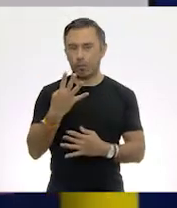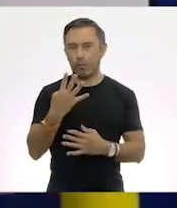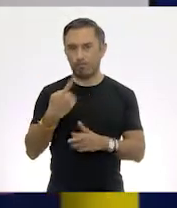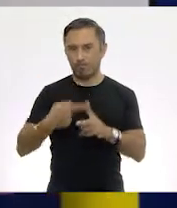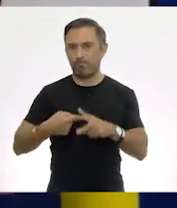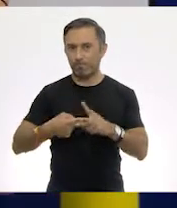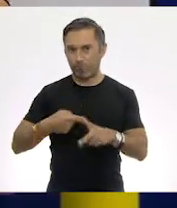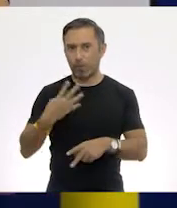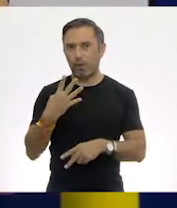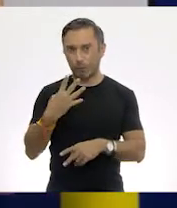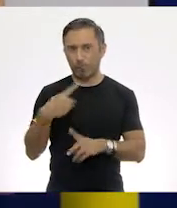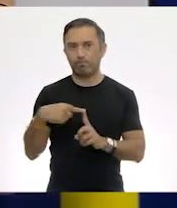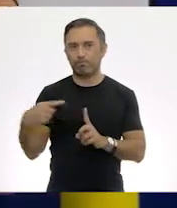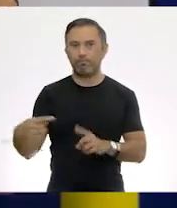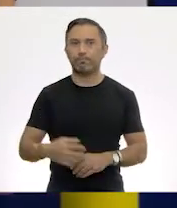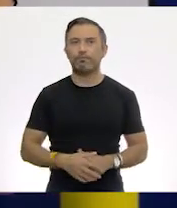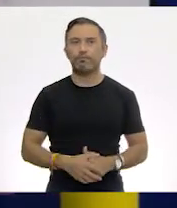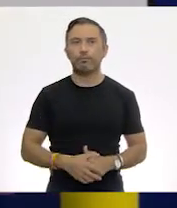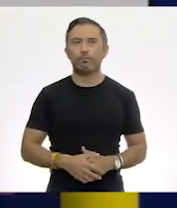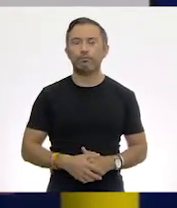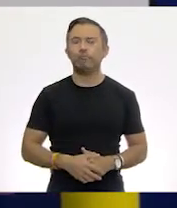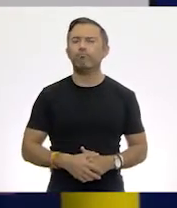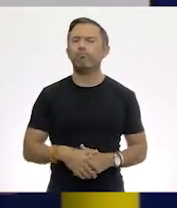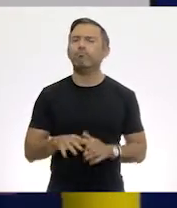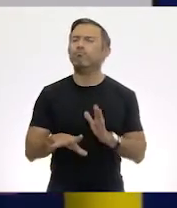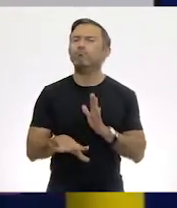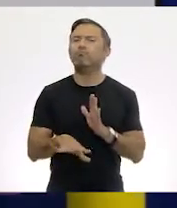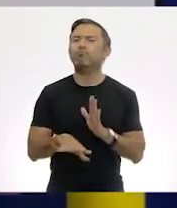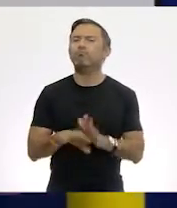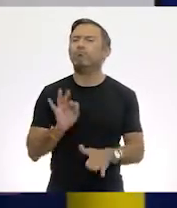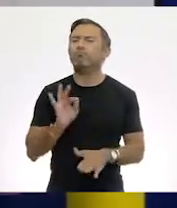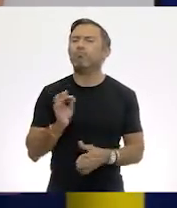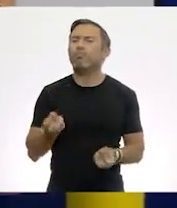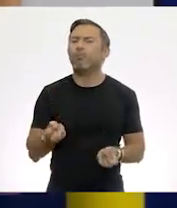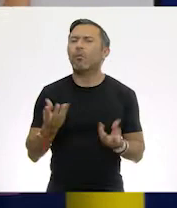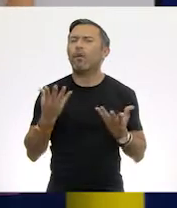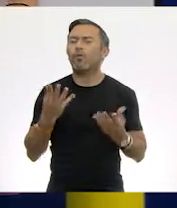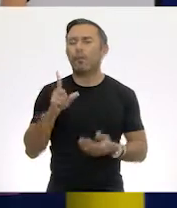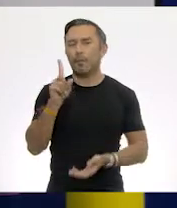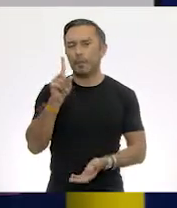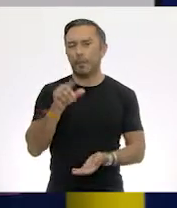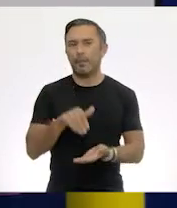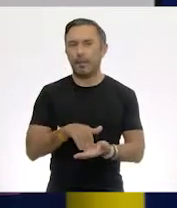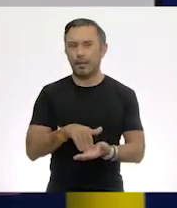¿Y cuál es el resultado? 1.000.